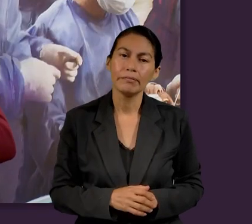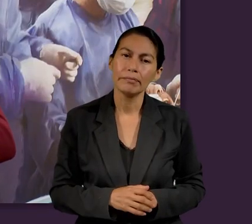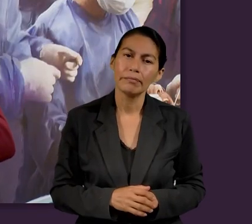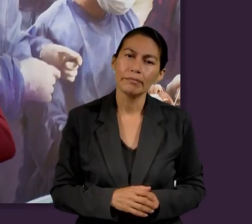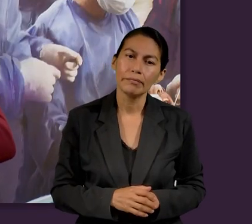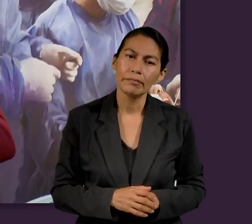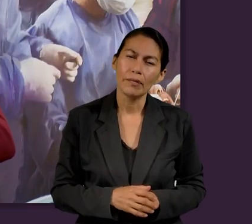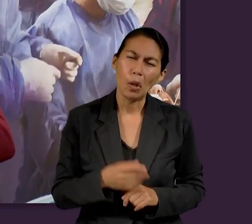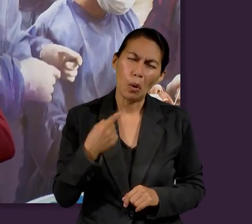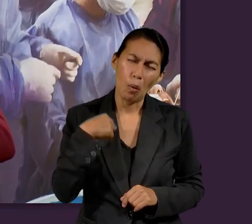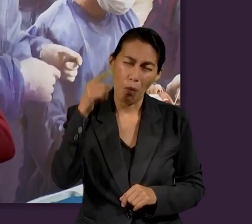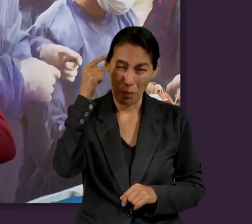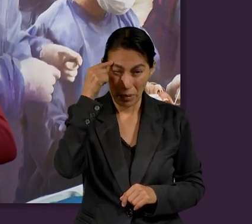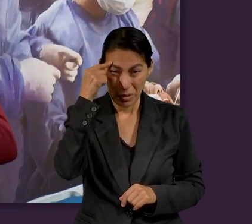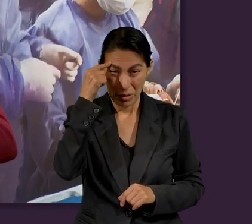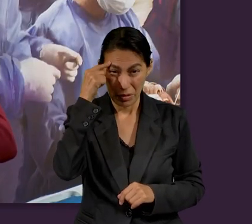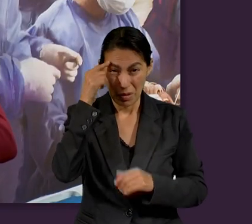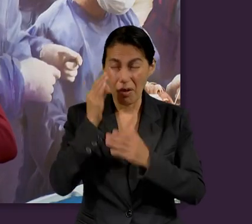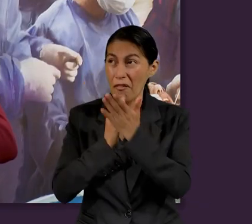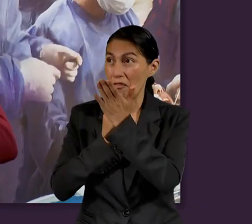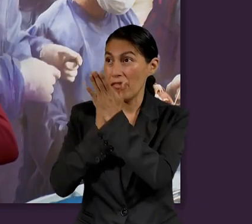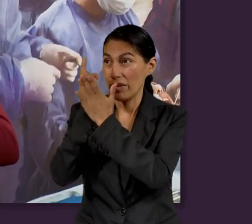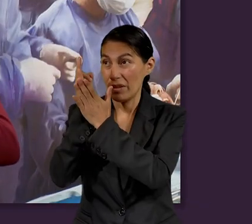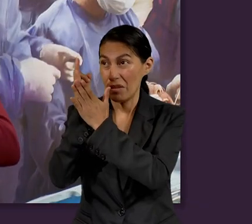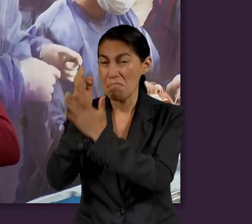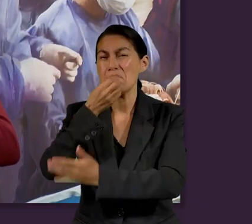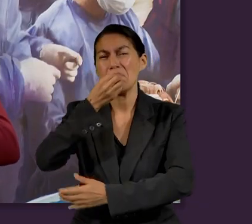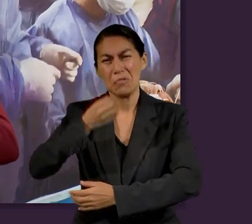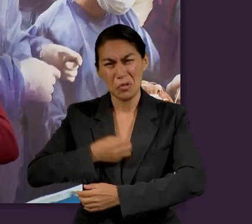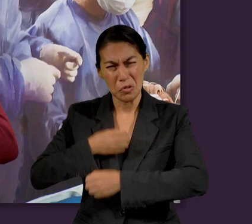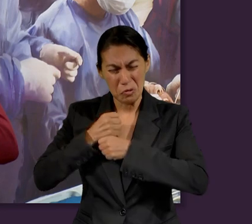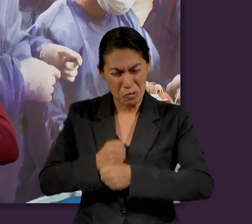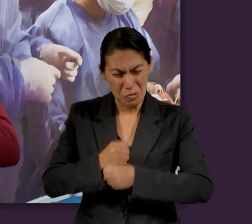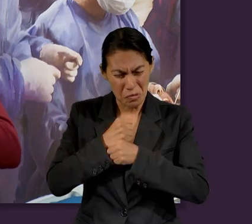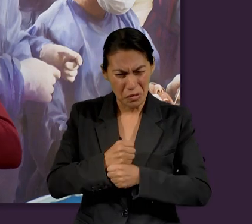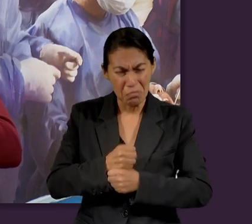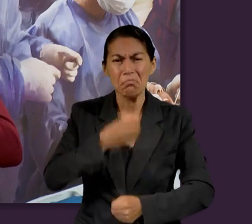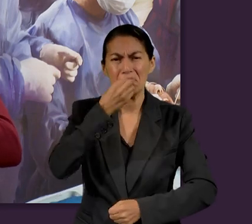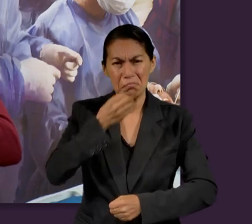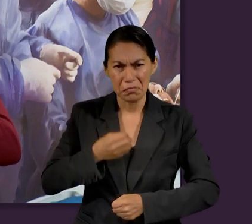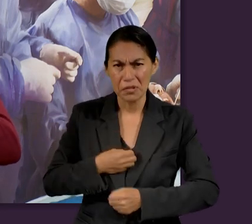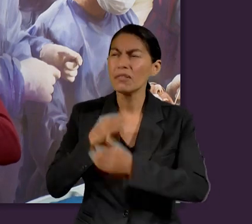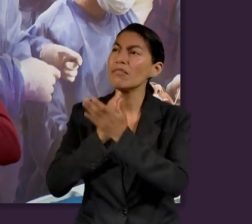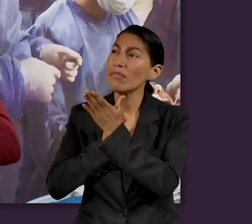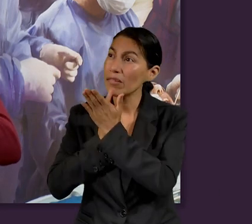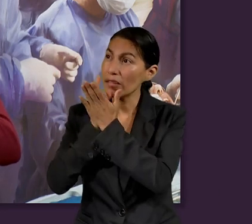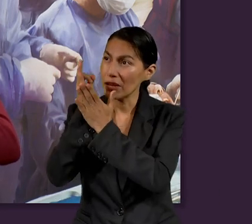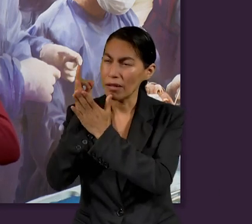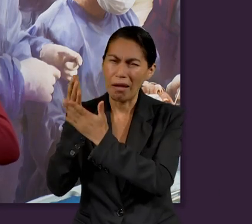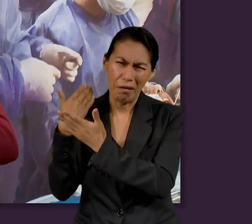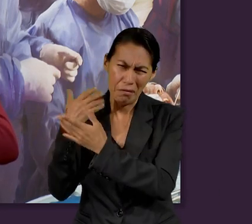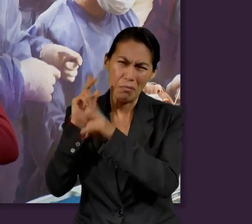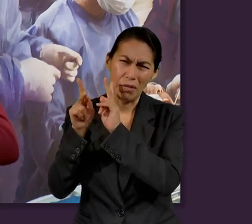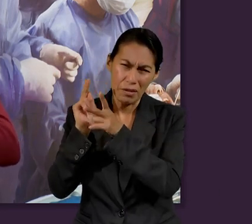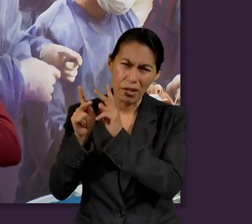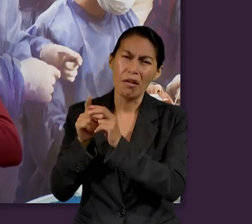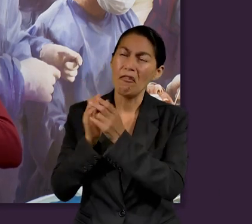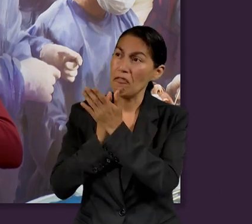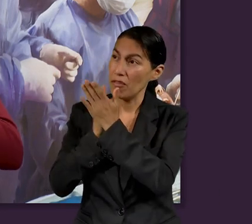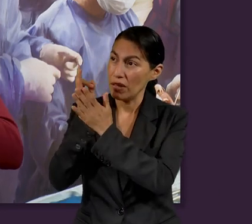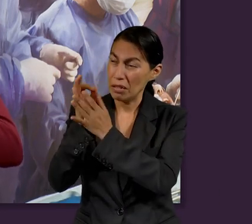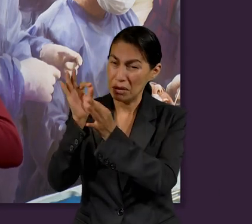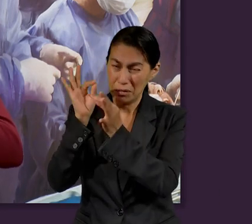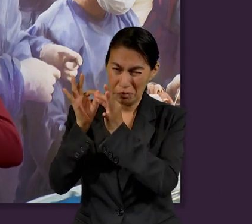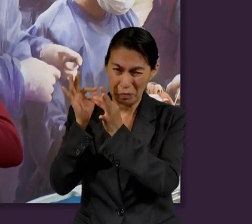Pues, yo considero que sería fidelidad a pesar del sufrimiento, ¿no? Que es lo que estábamos comentando precisamente hace un momento. La